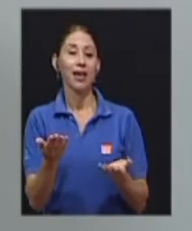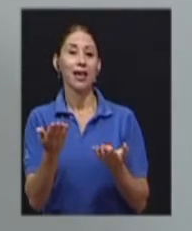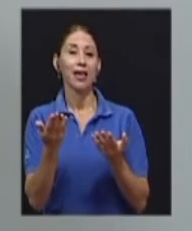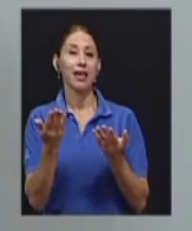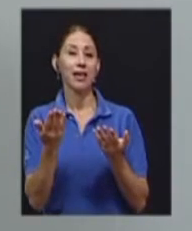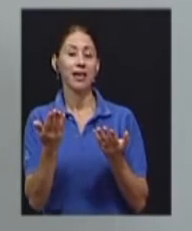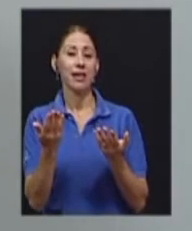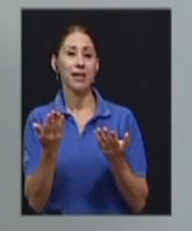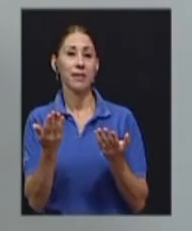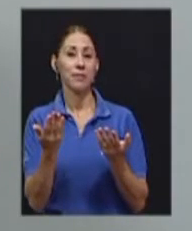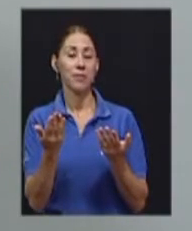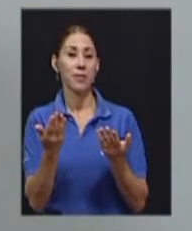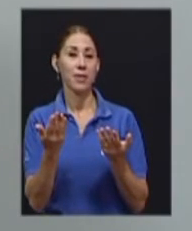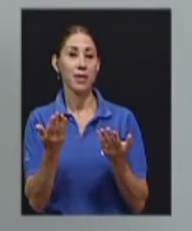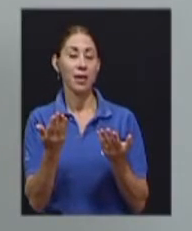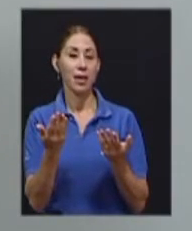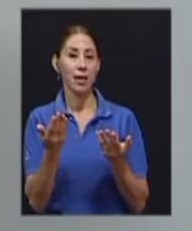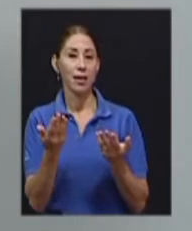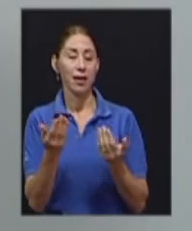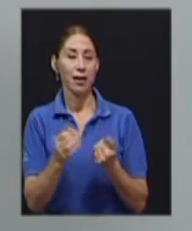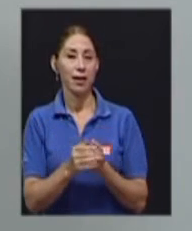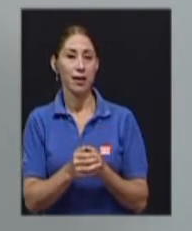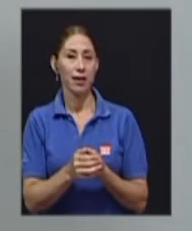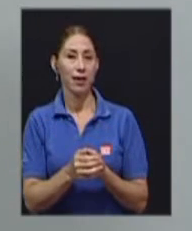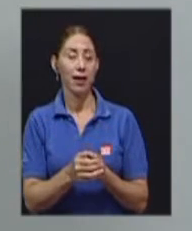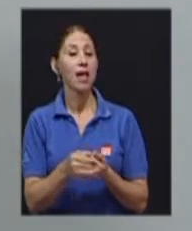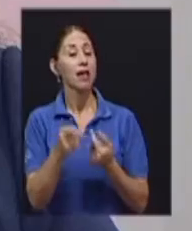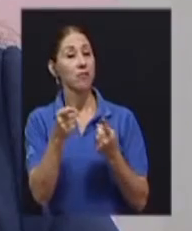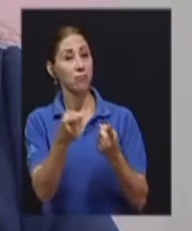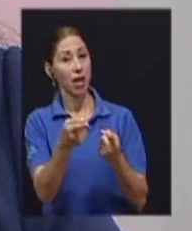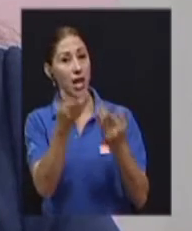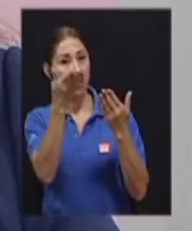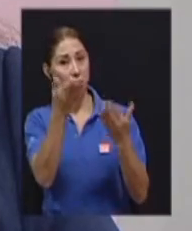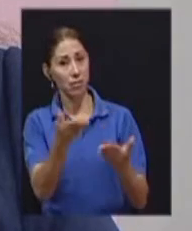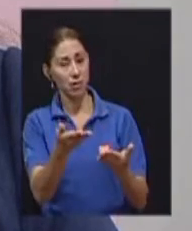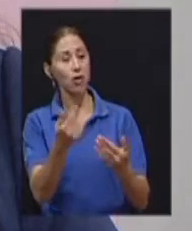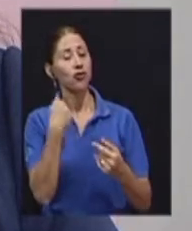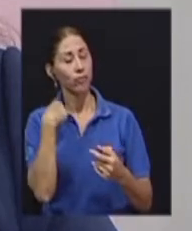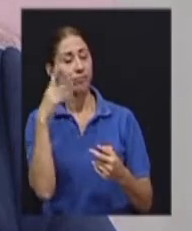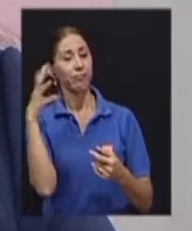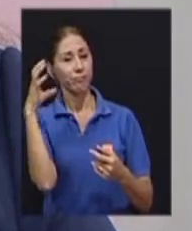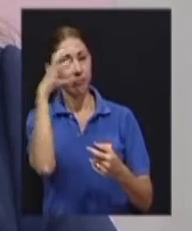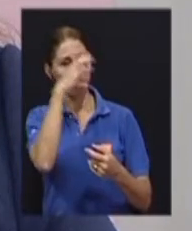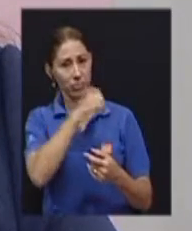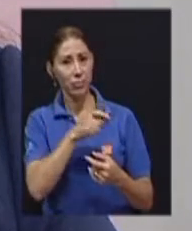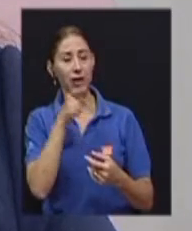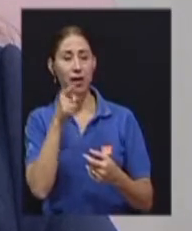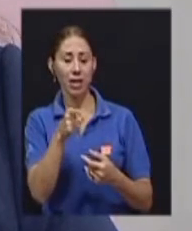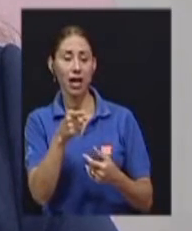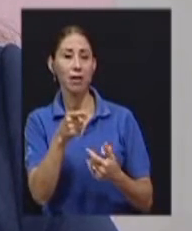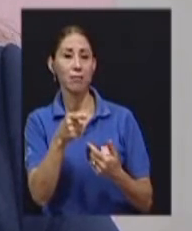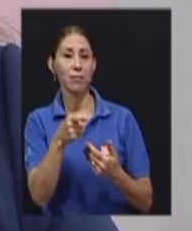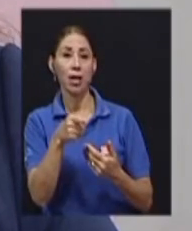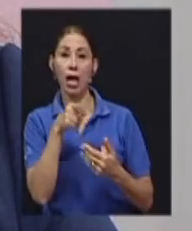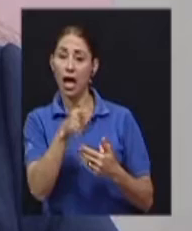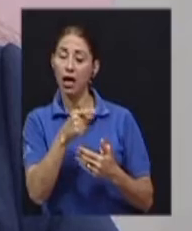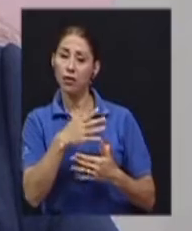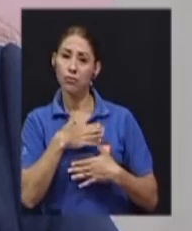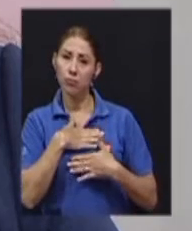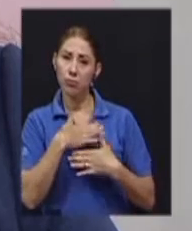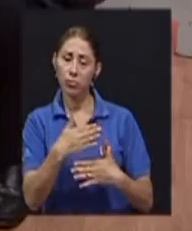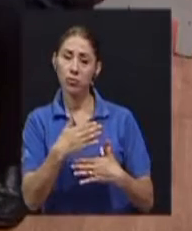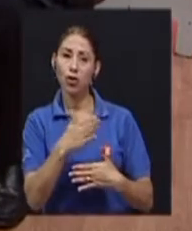doy testimonio de la contribución a la sociedad de los estudiantes de